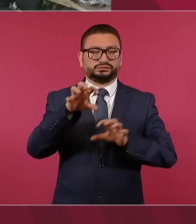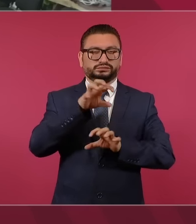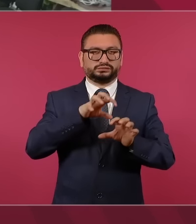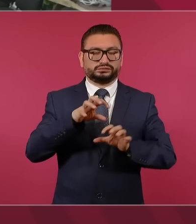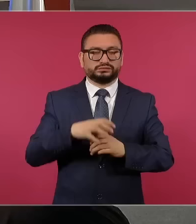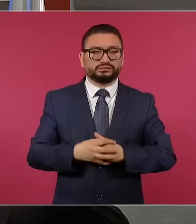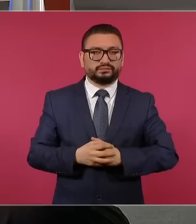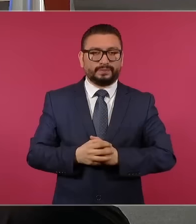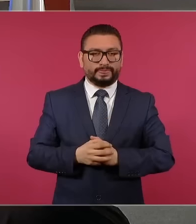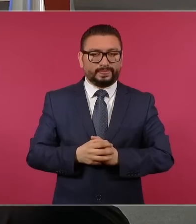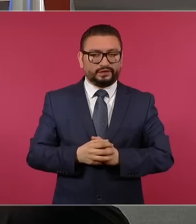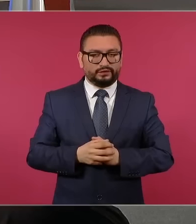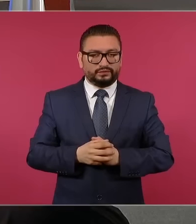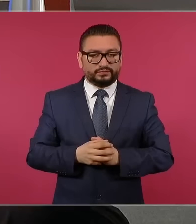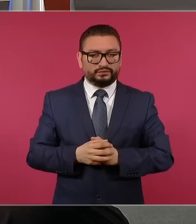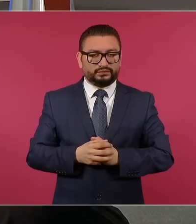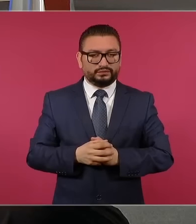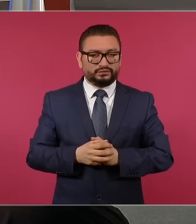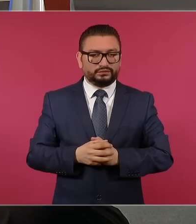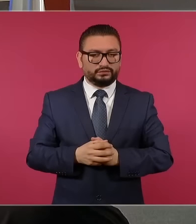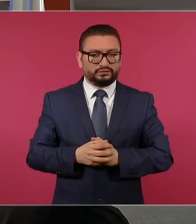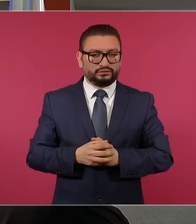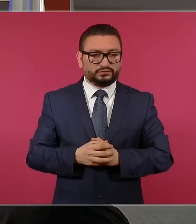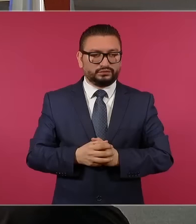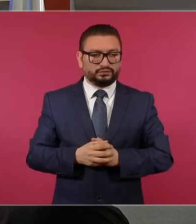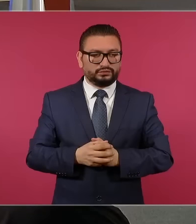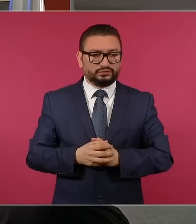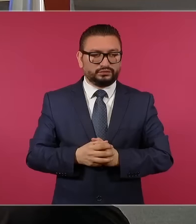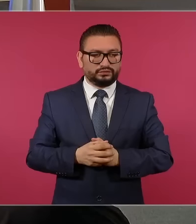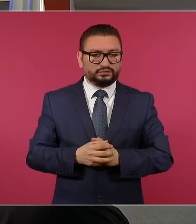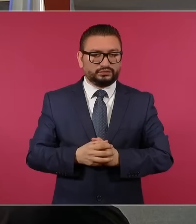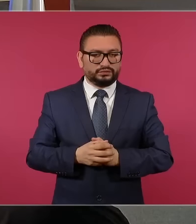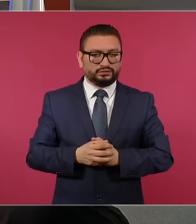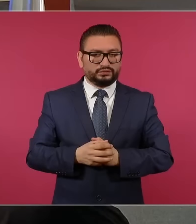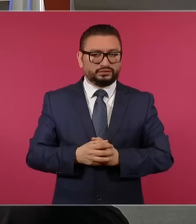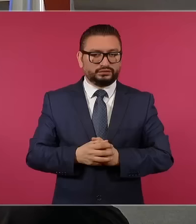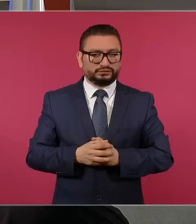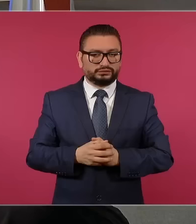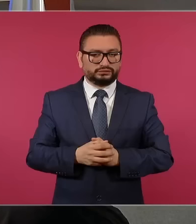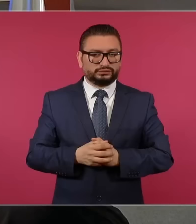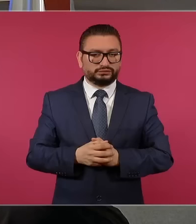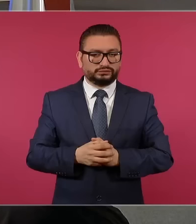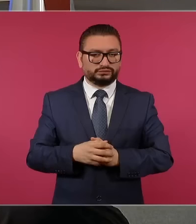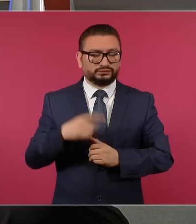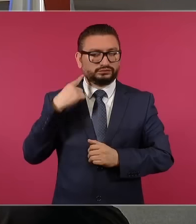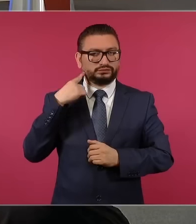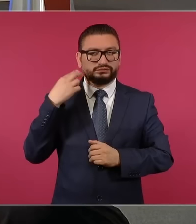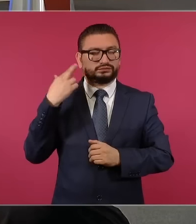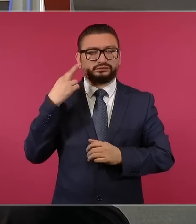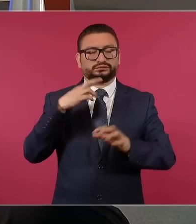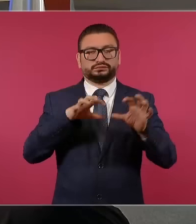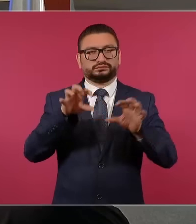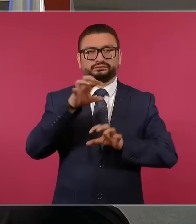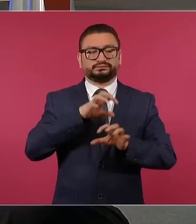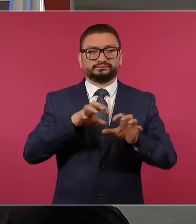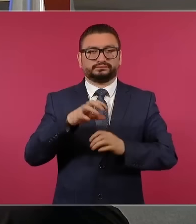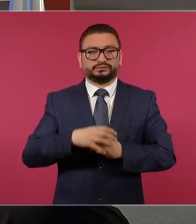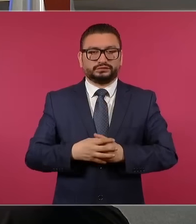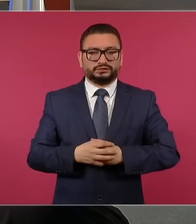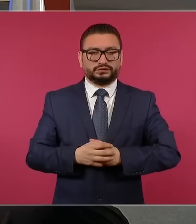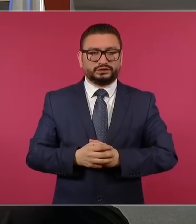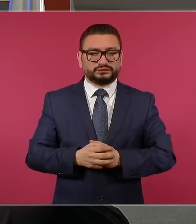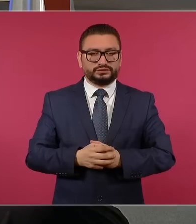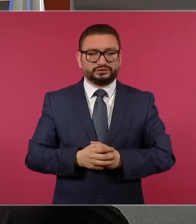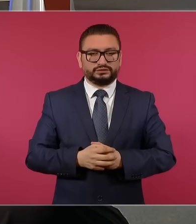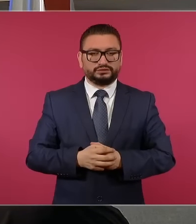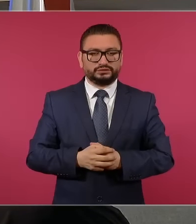mercado, con cuál es nuestra plataforma de esta CIS, con comunicación, con tóxiles, con embajadores, con sociales, con